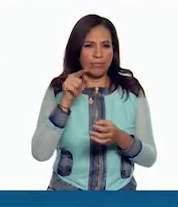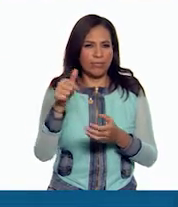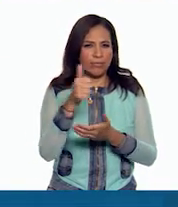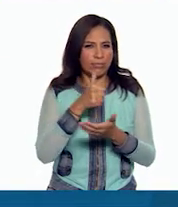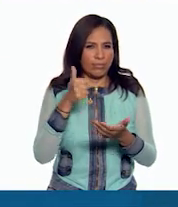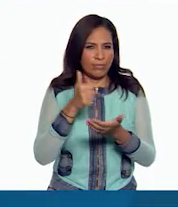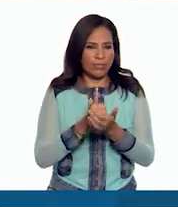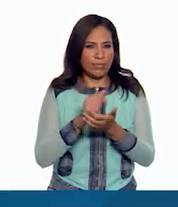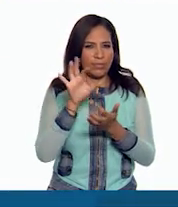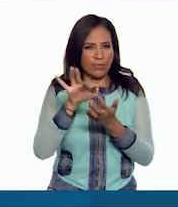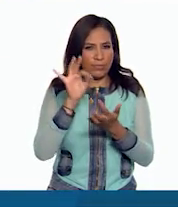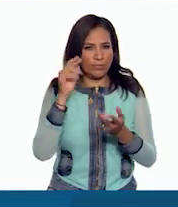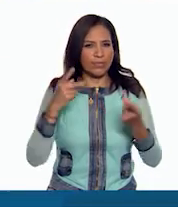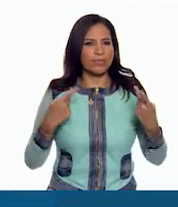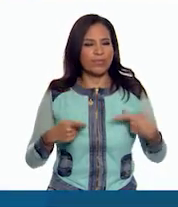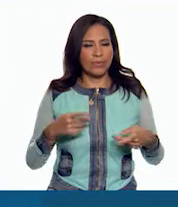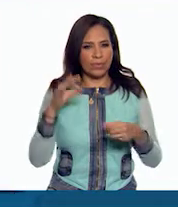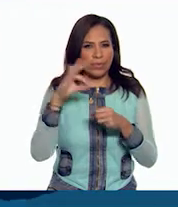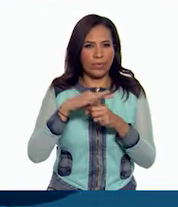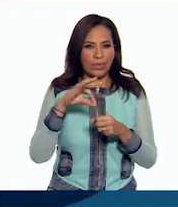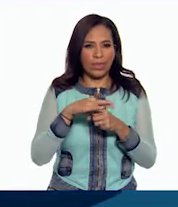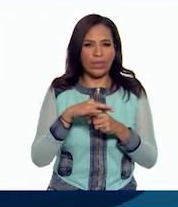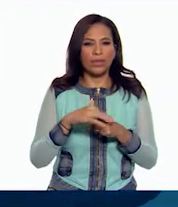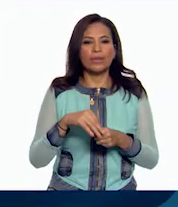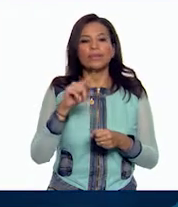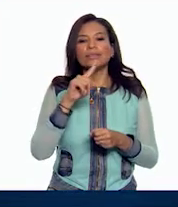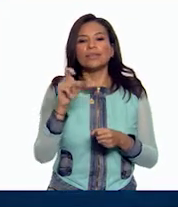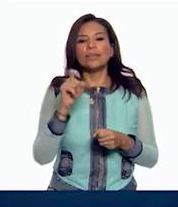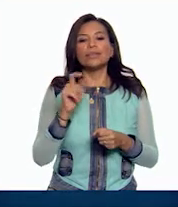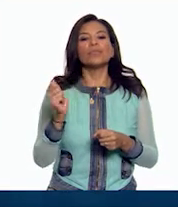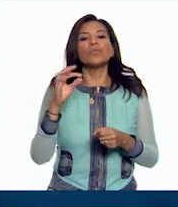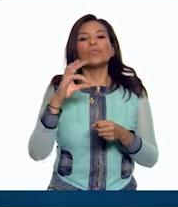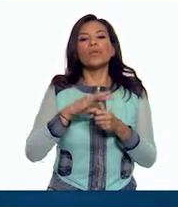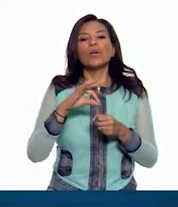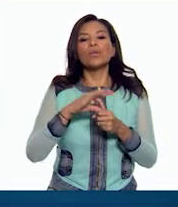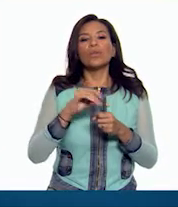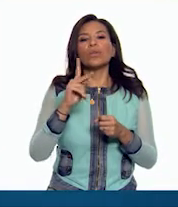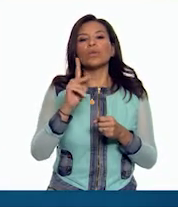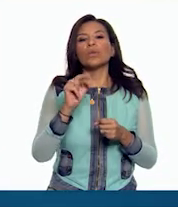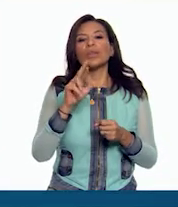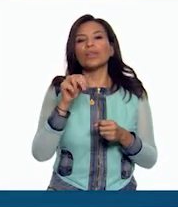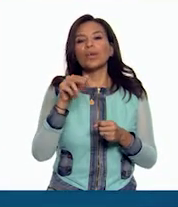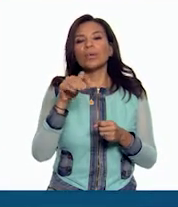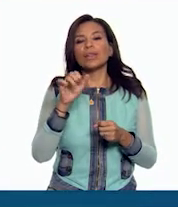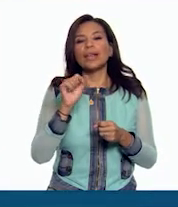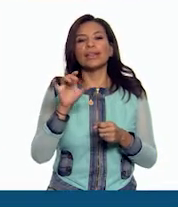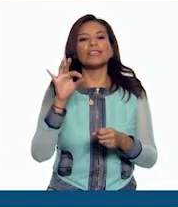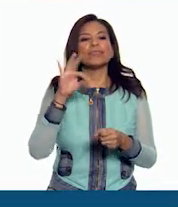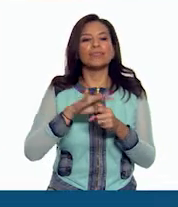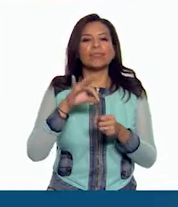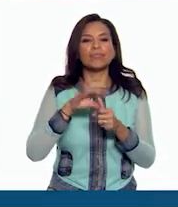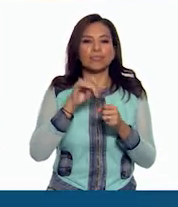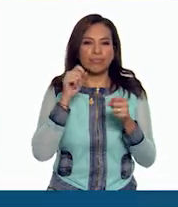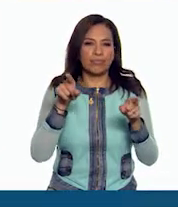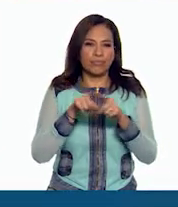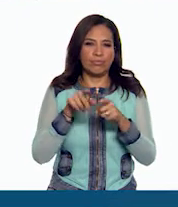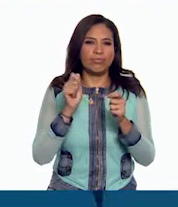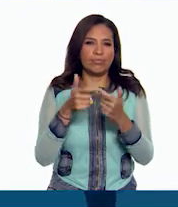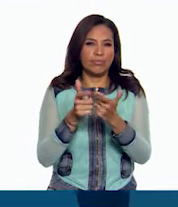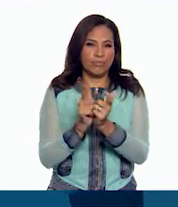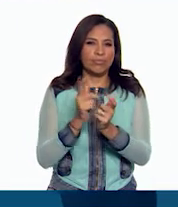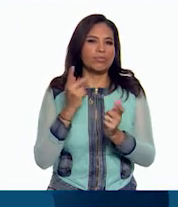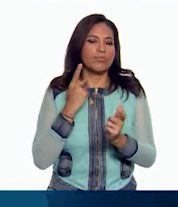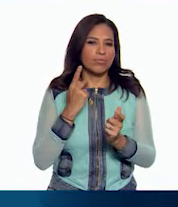la ciudadanía directamente a través de su voto. Y 100 más serían plurinominales, que son electos por los mismos partidos